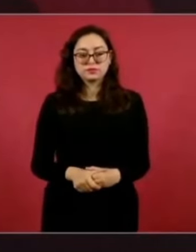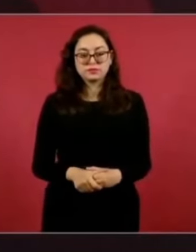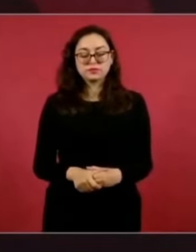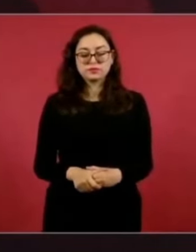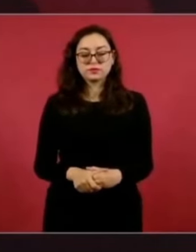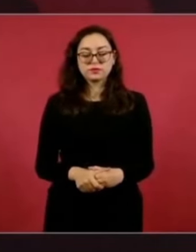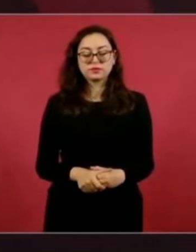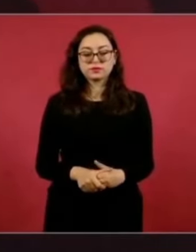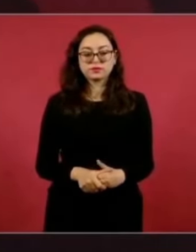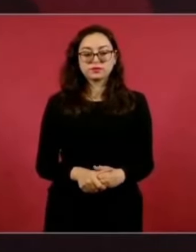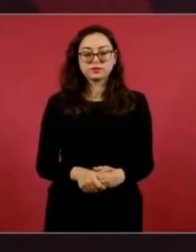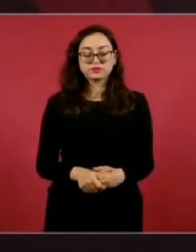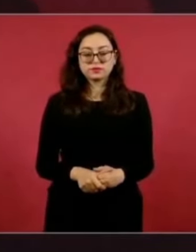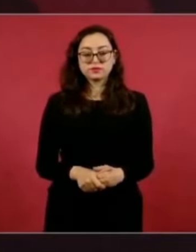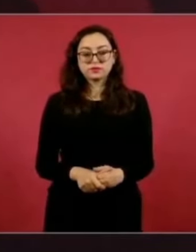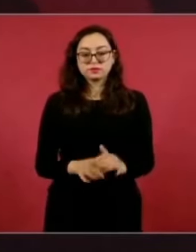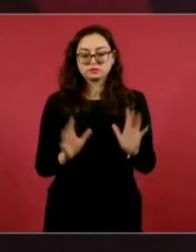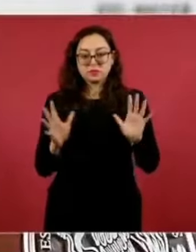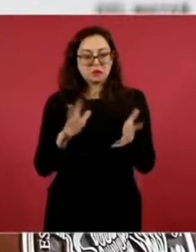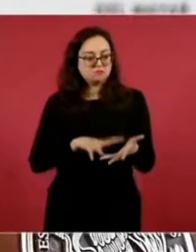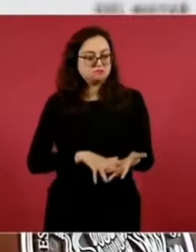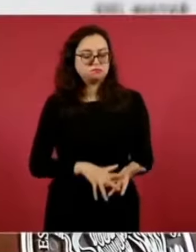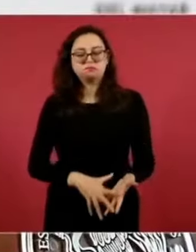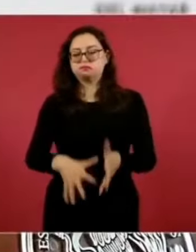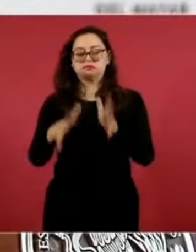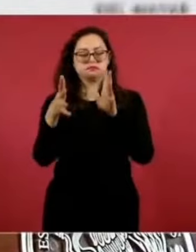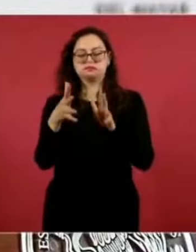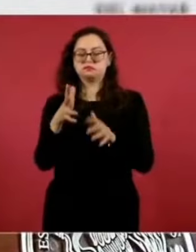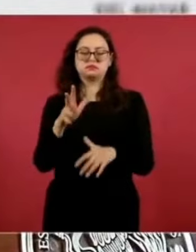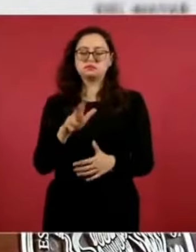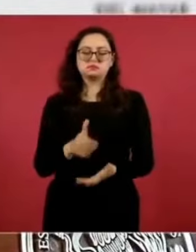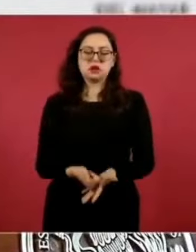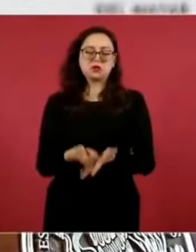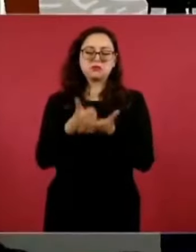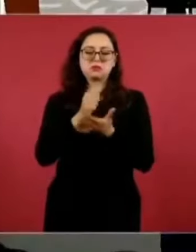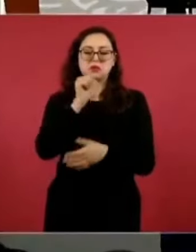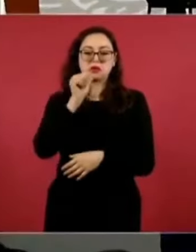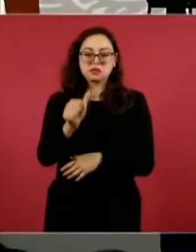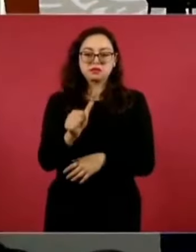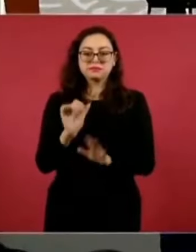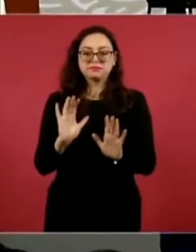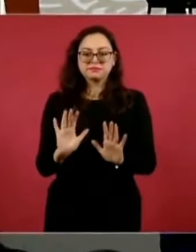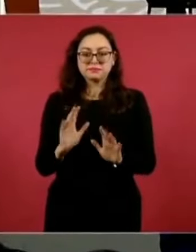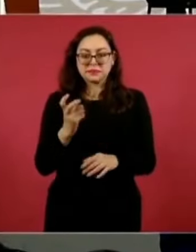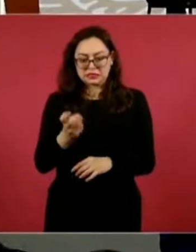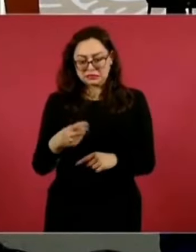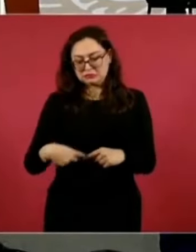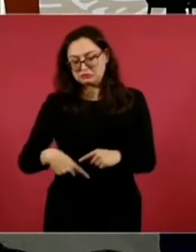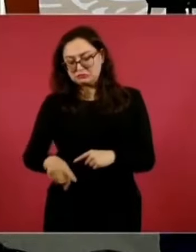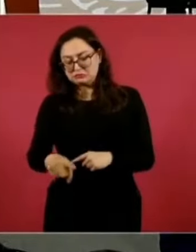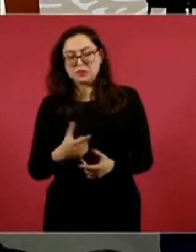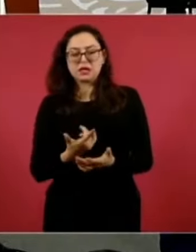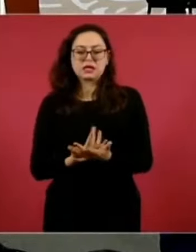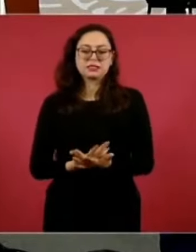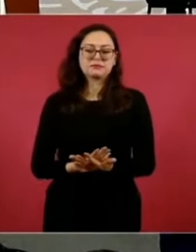Y que no haya violencia. Esperarnos. Nosotros,